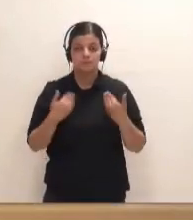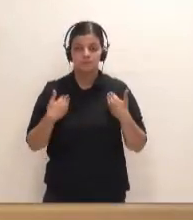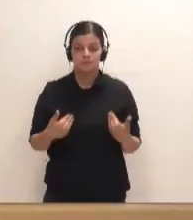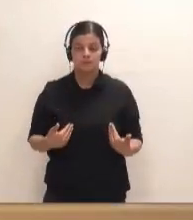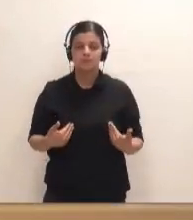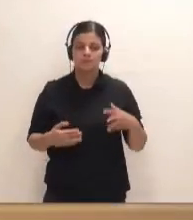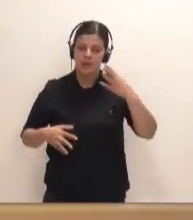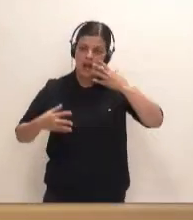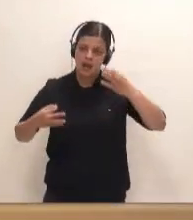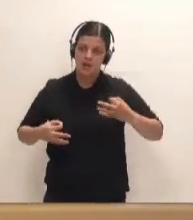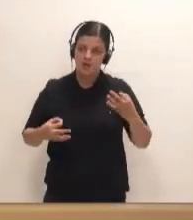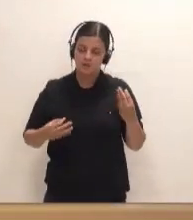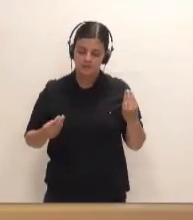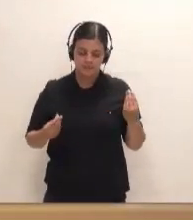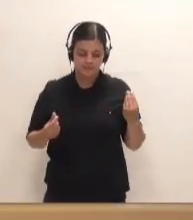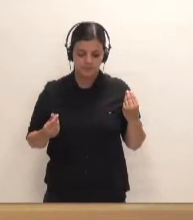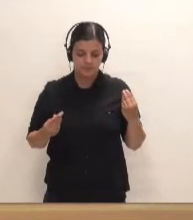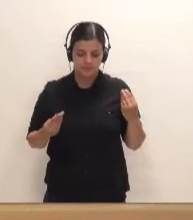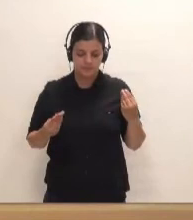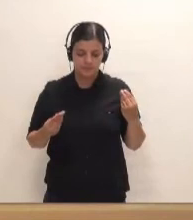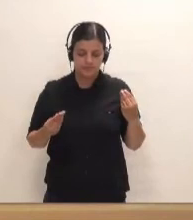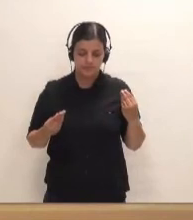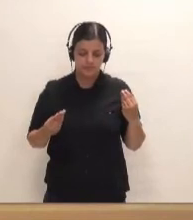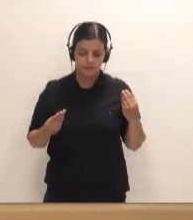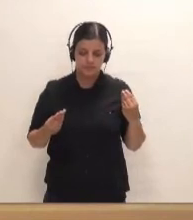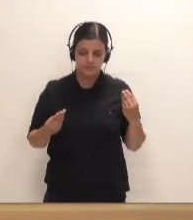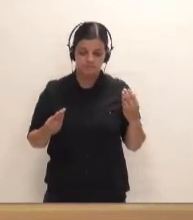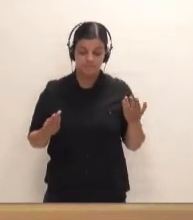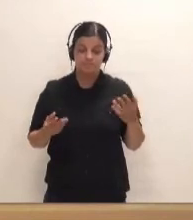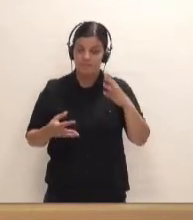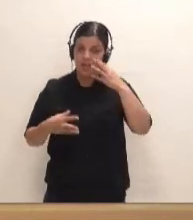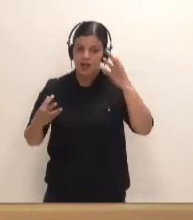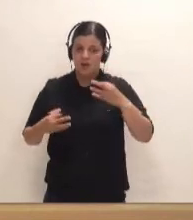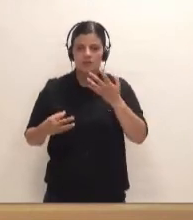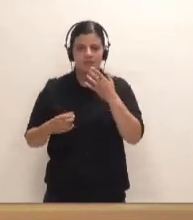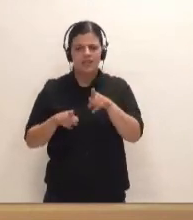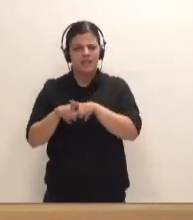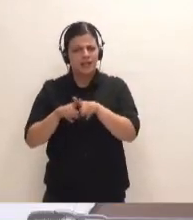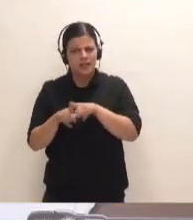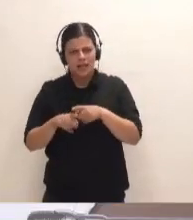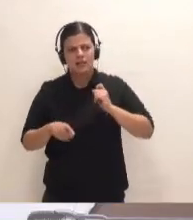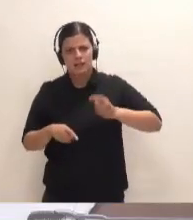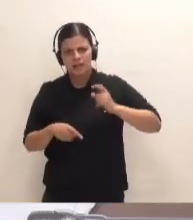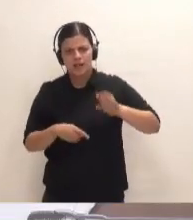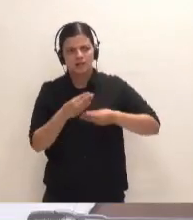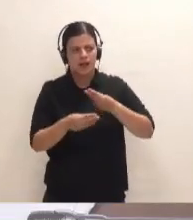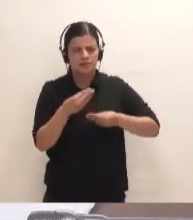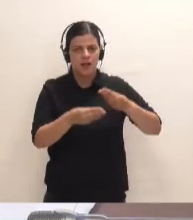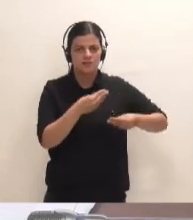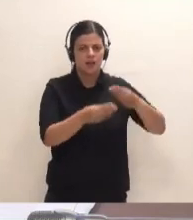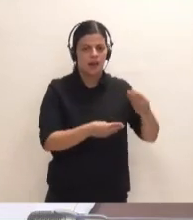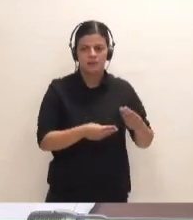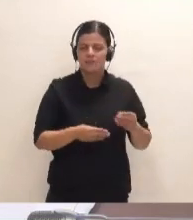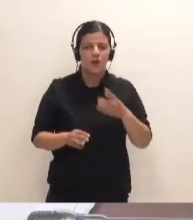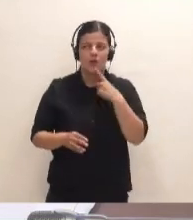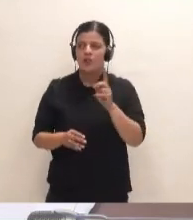Yo creo que cuando se hacen críticas permanentes sin definir por qué se está